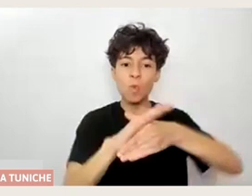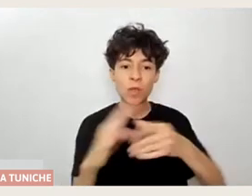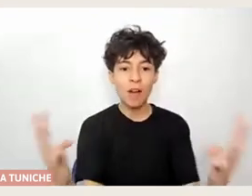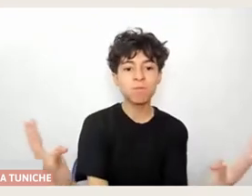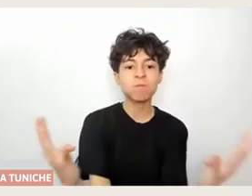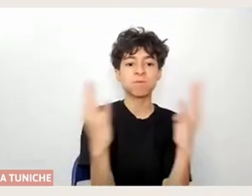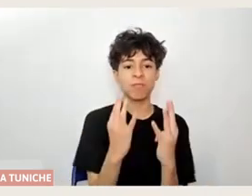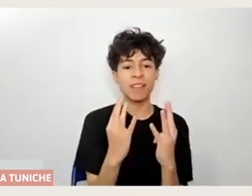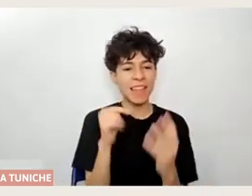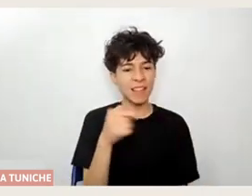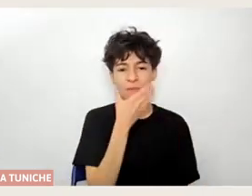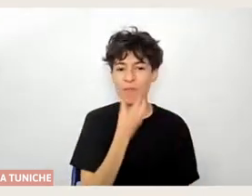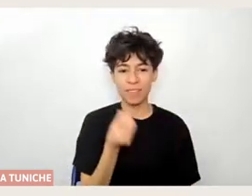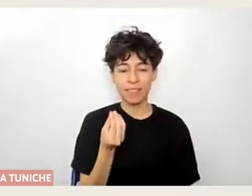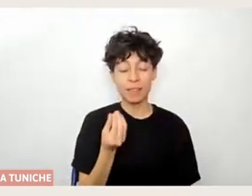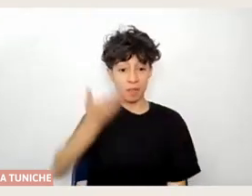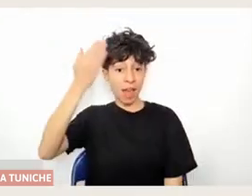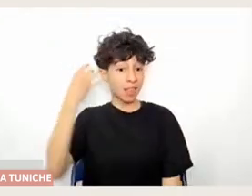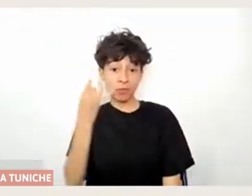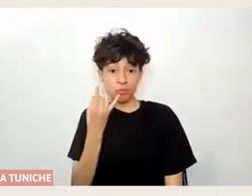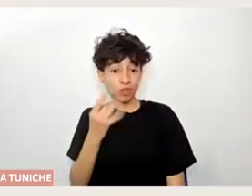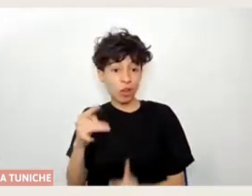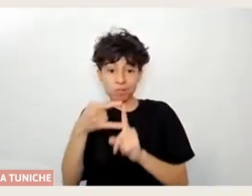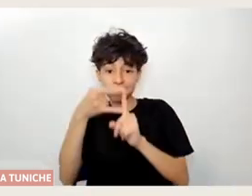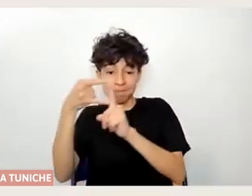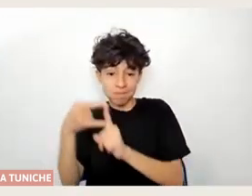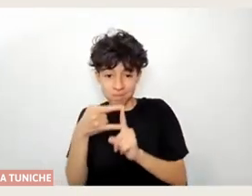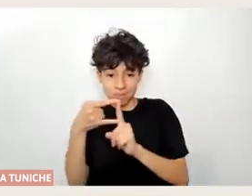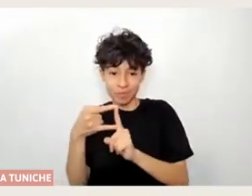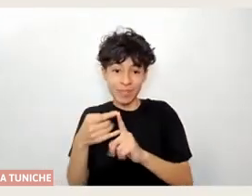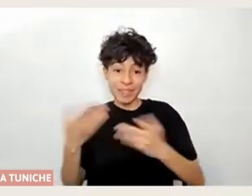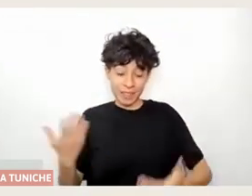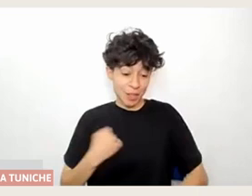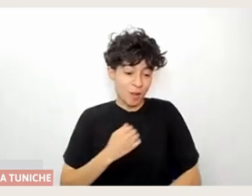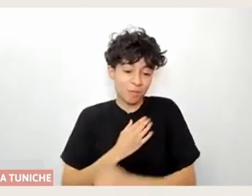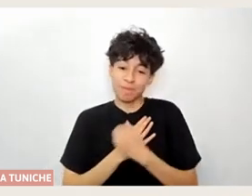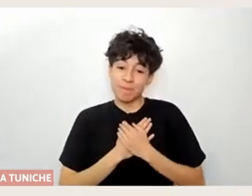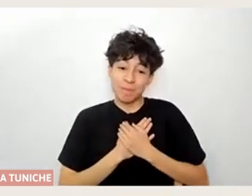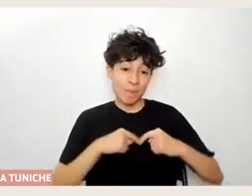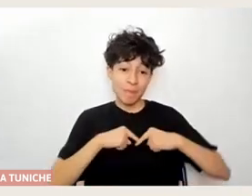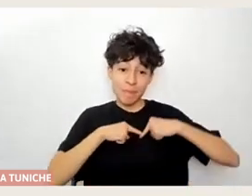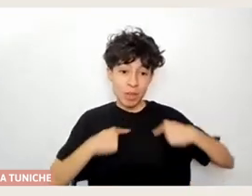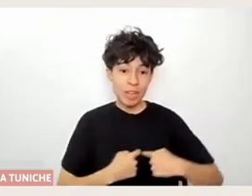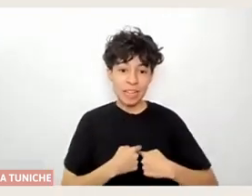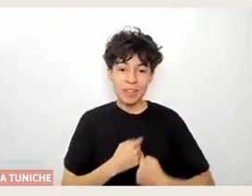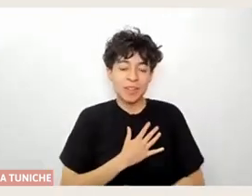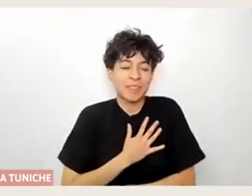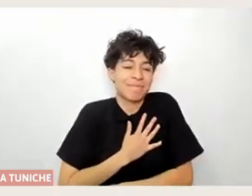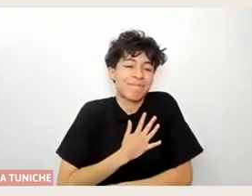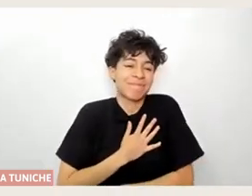solamente tengo en mi corazón un sentimiento de gratitud hacia este grupo,